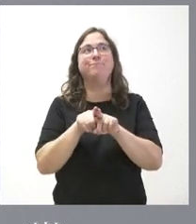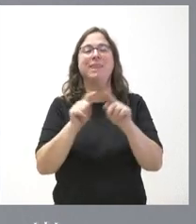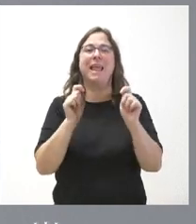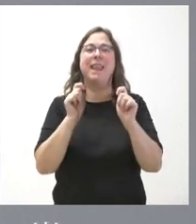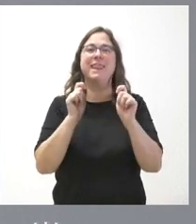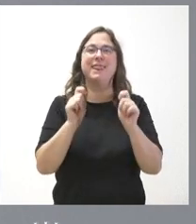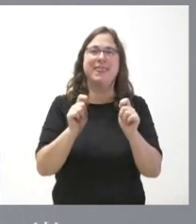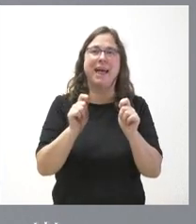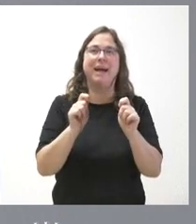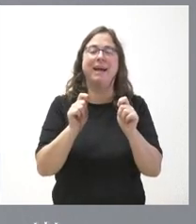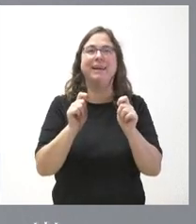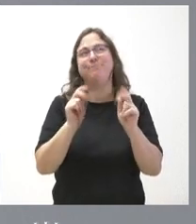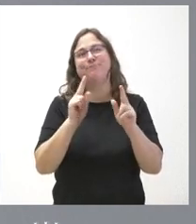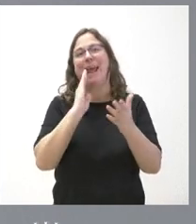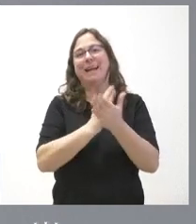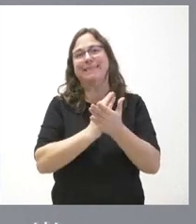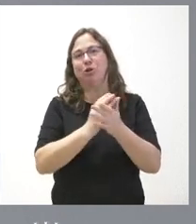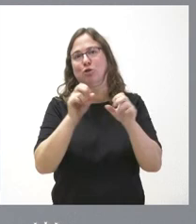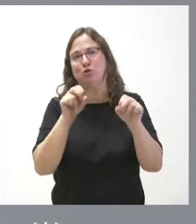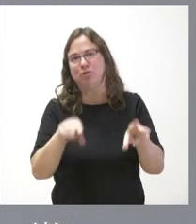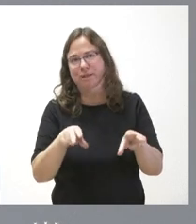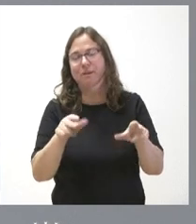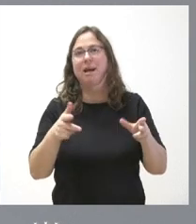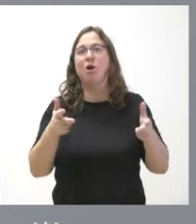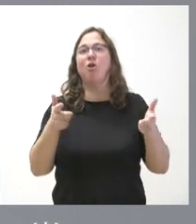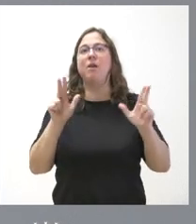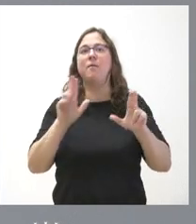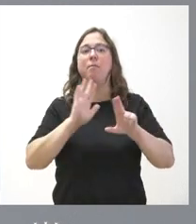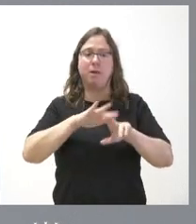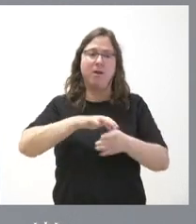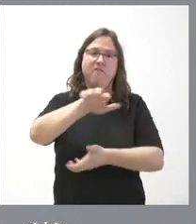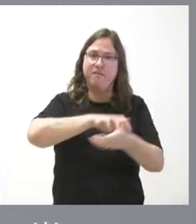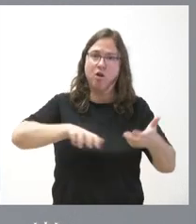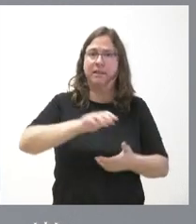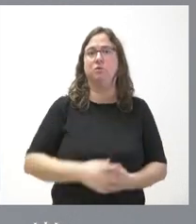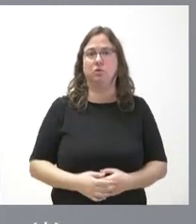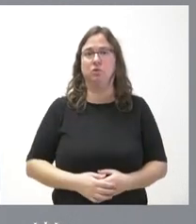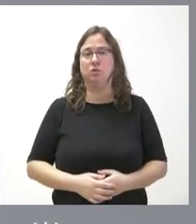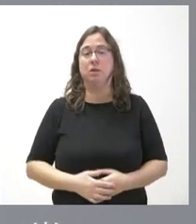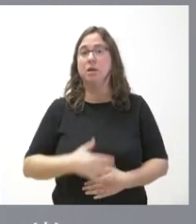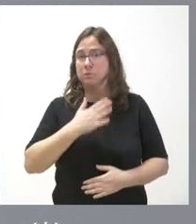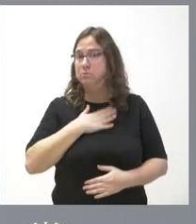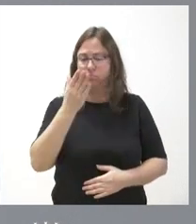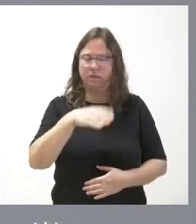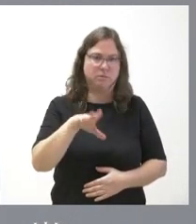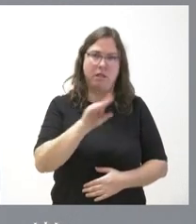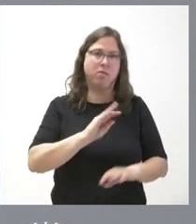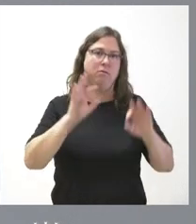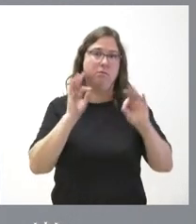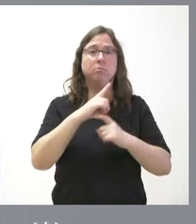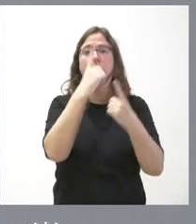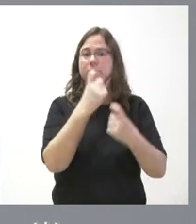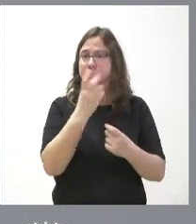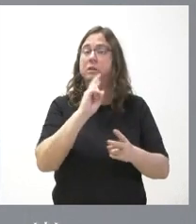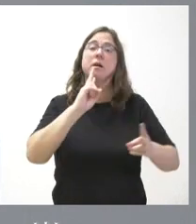sin pena o que se declare la impunidad de los violentos pero insisto yo entiendo estas preguntas